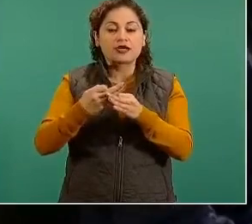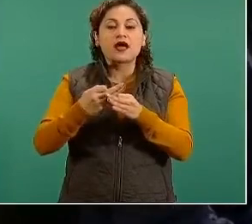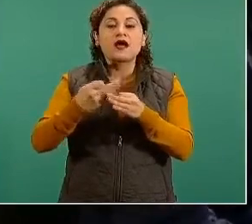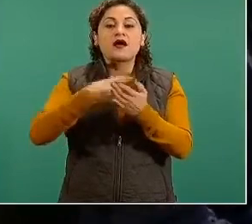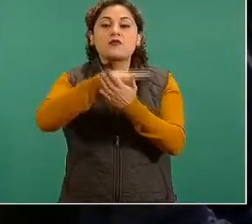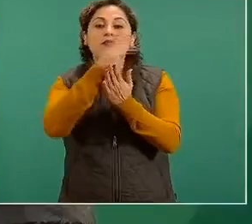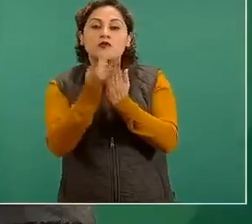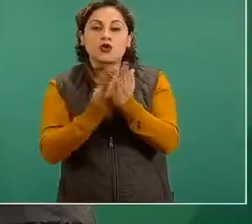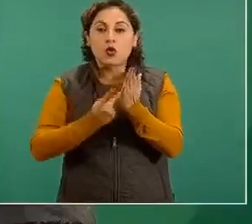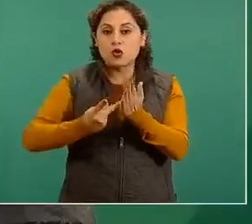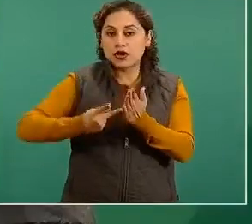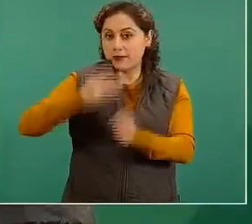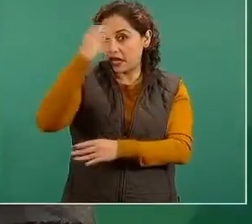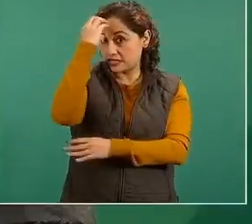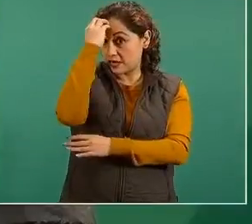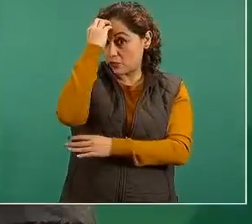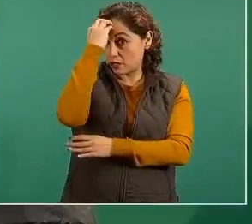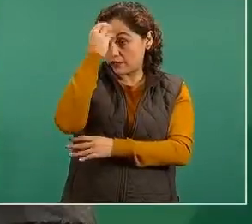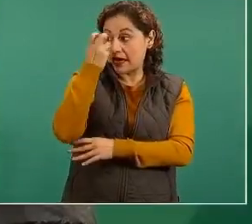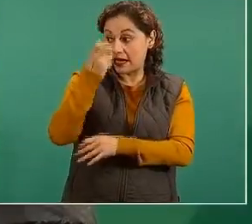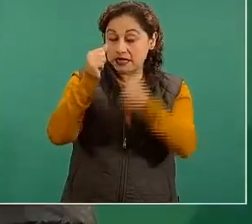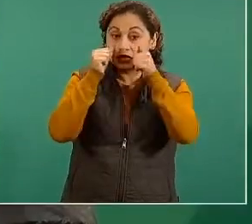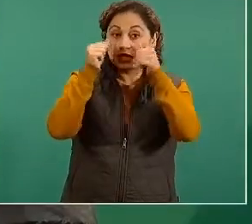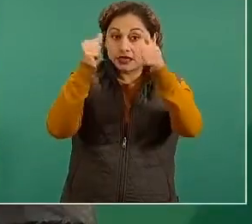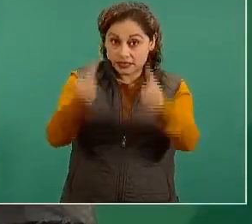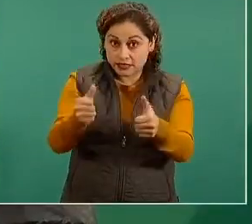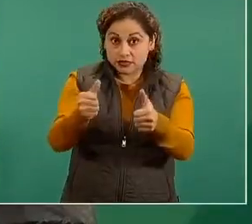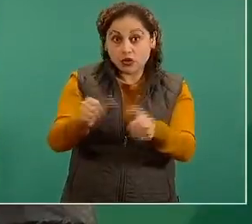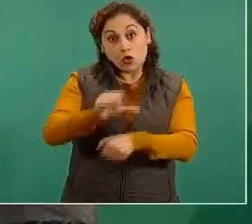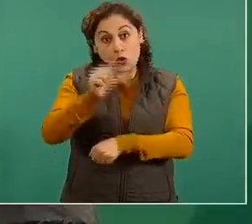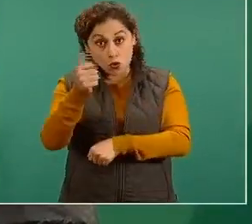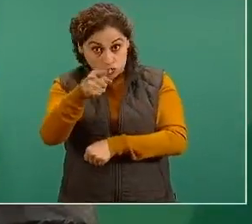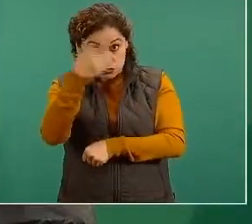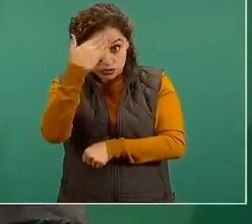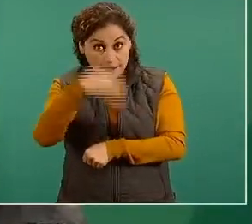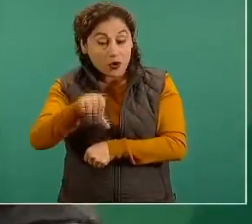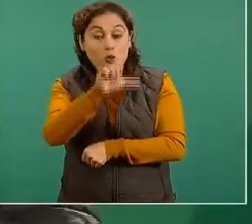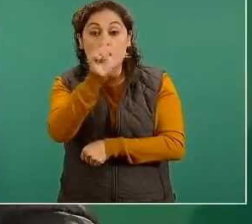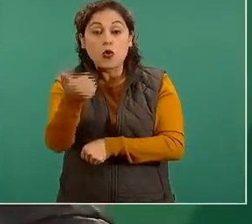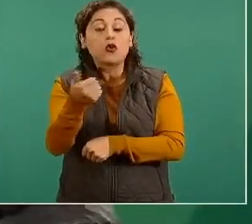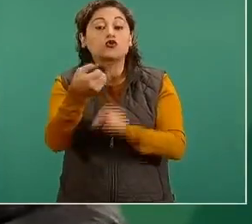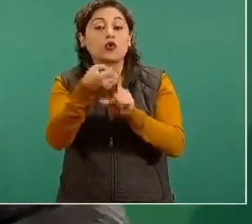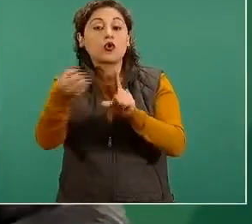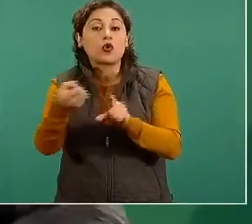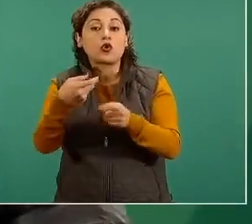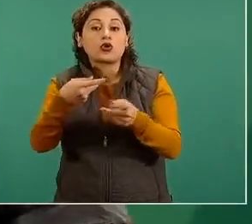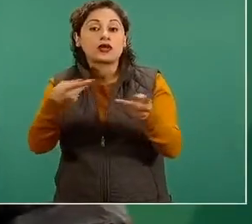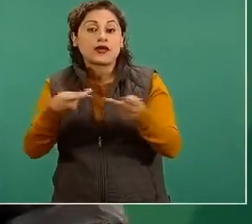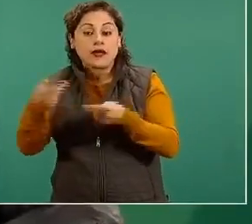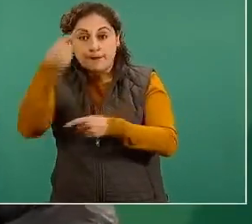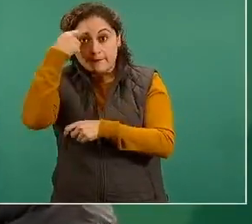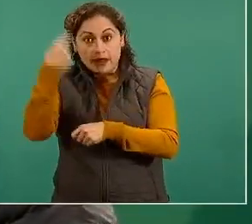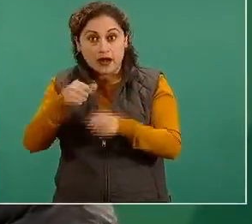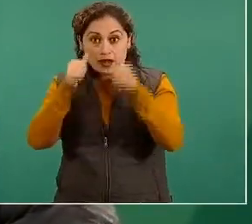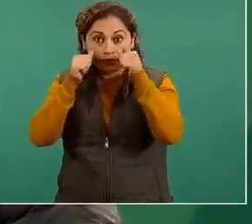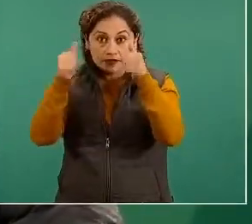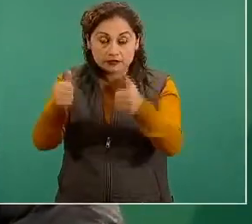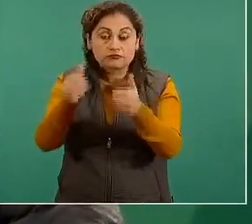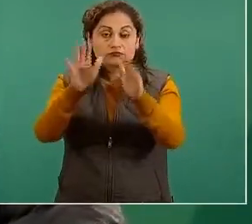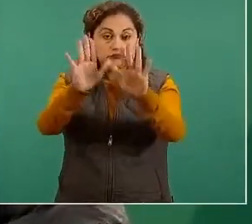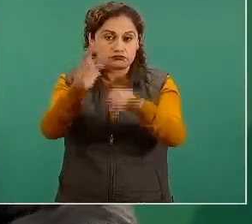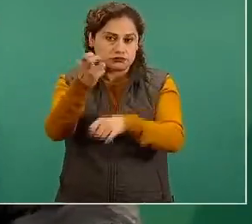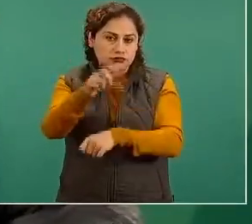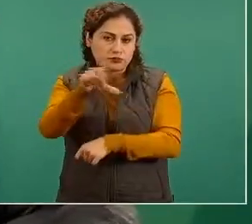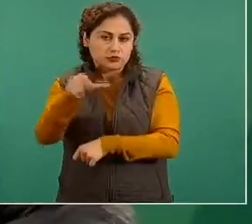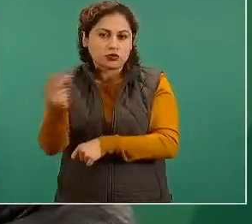si hay algo que los ciudadanos podamos hacer. Y tengo otra pregunta. Muchas gracias. Entonces abordamos ahorita primero esta. ¿Hay posibilidad de que esto